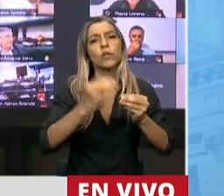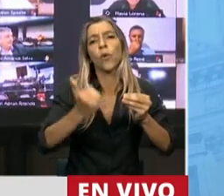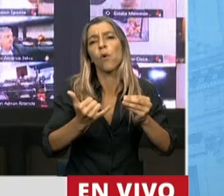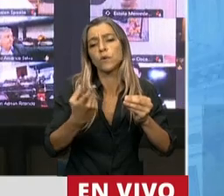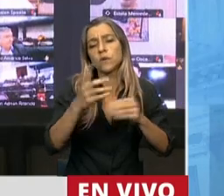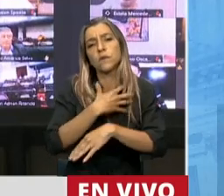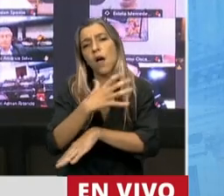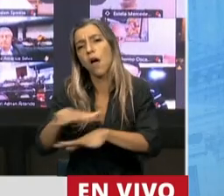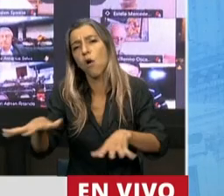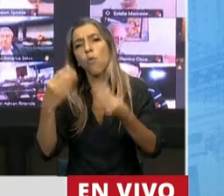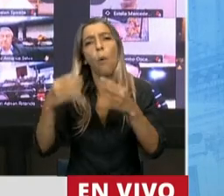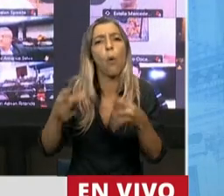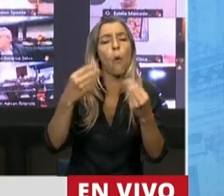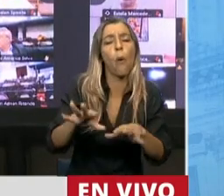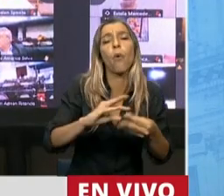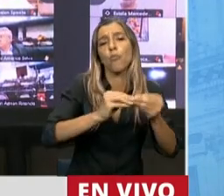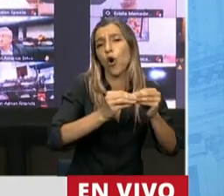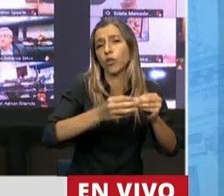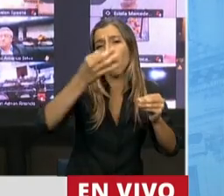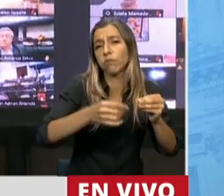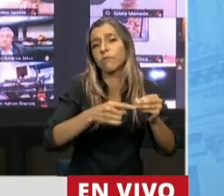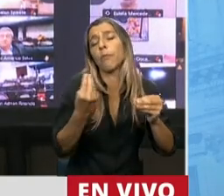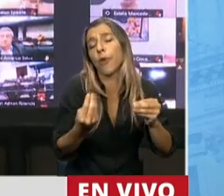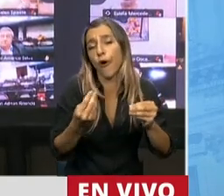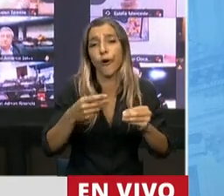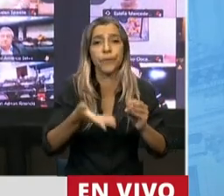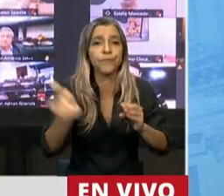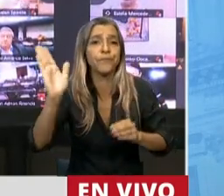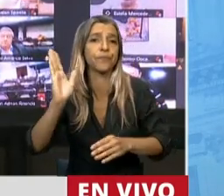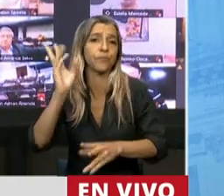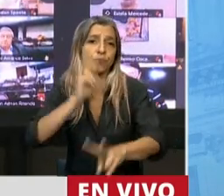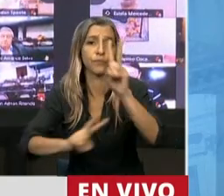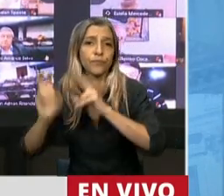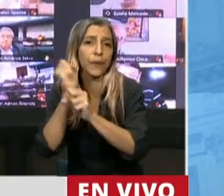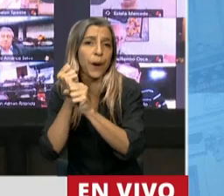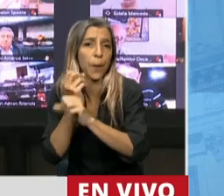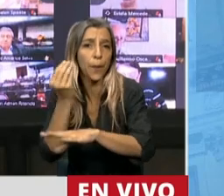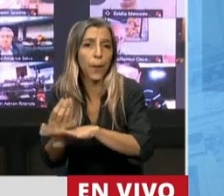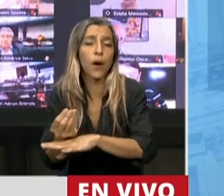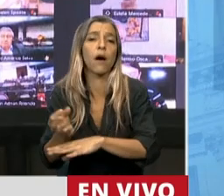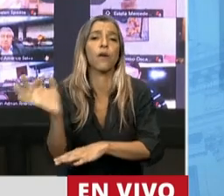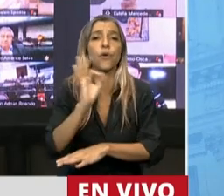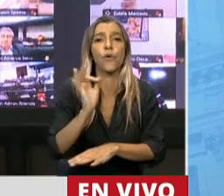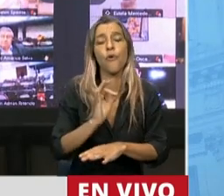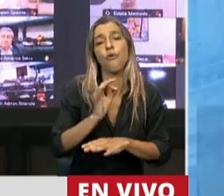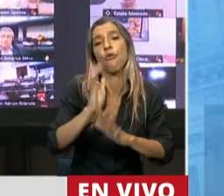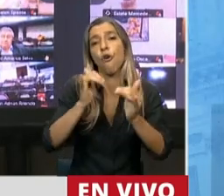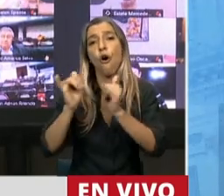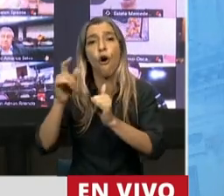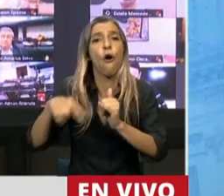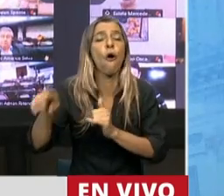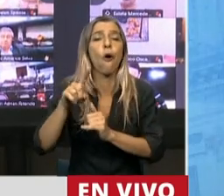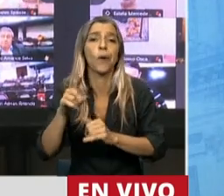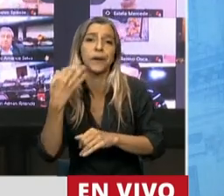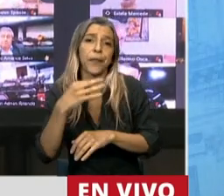más altos índices de abandono están dados por la búsqueda de empleo, por aquellos jóvenes que deben quedarse al cuidado de familiares,